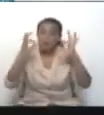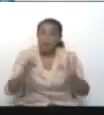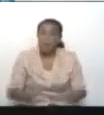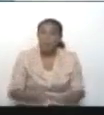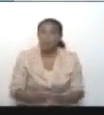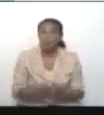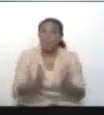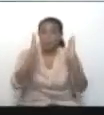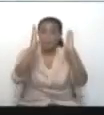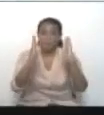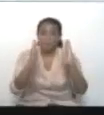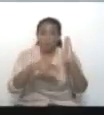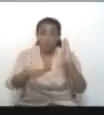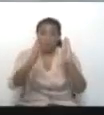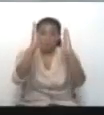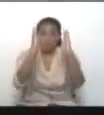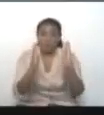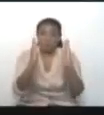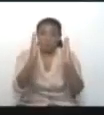los próceres.